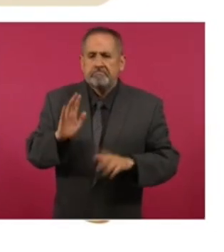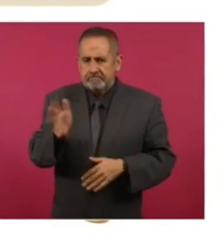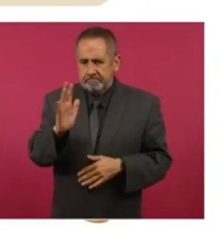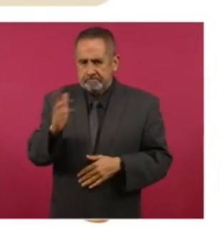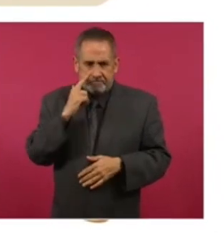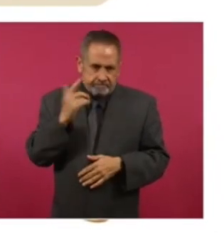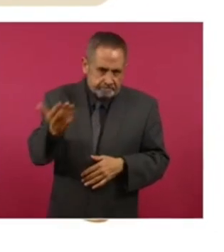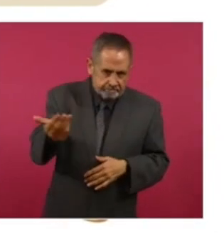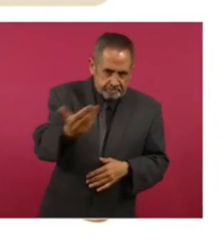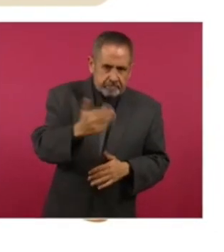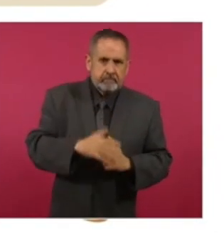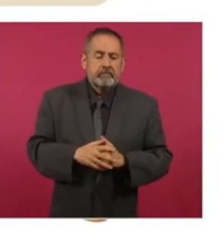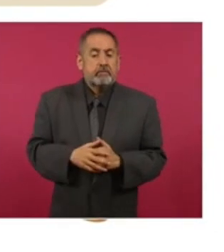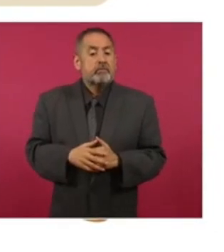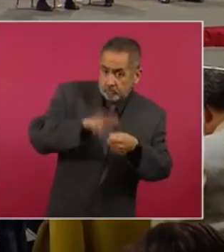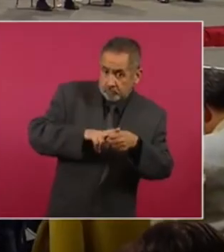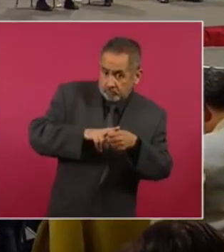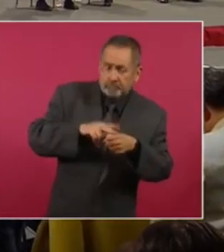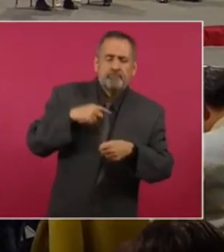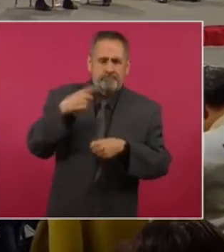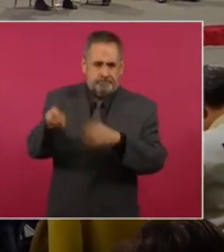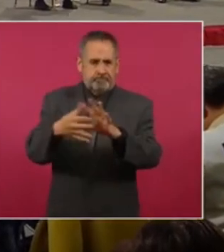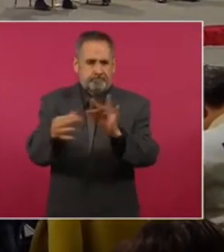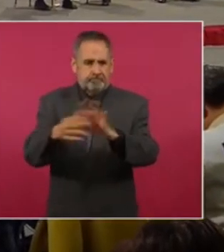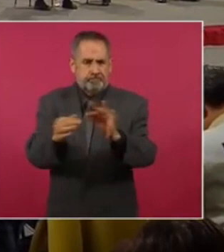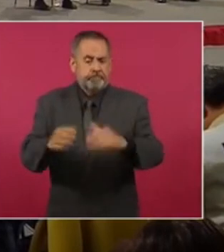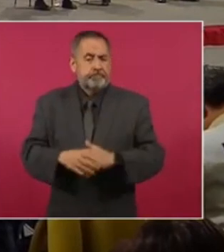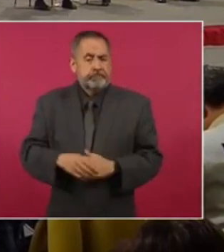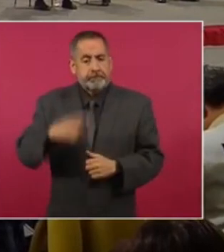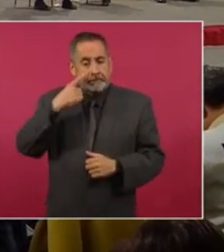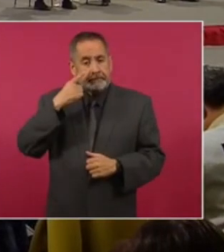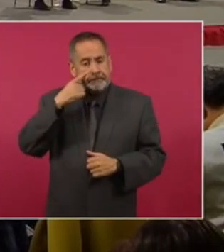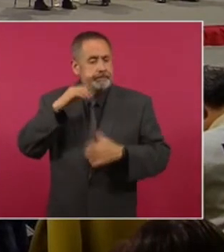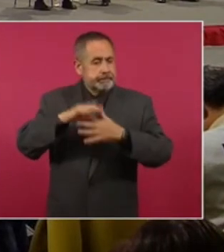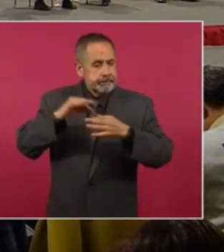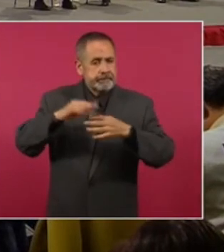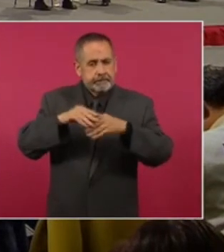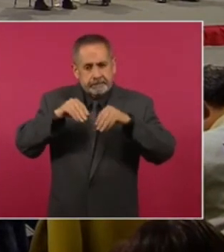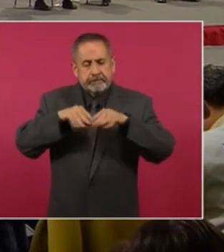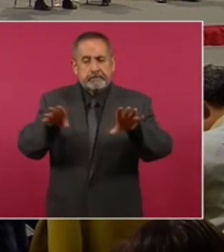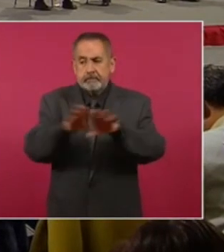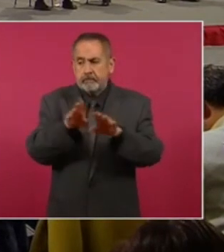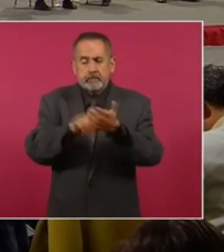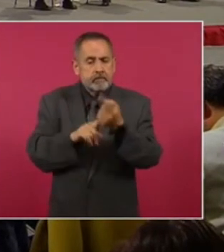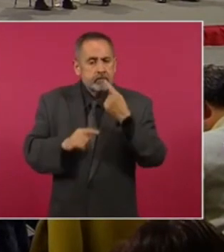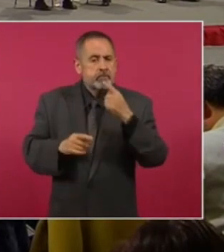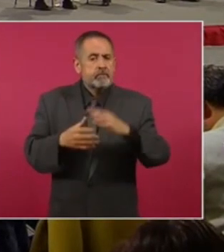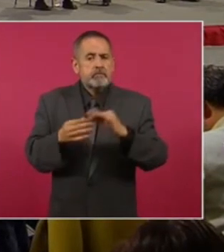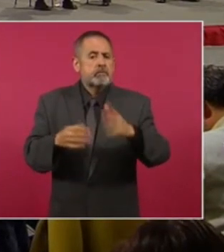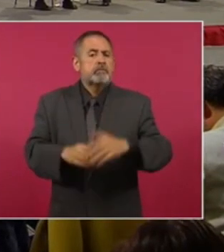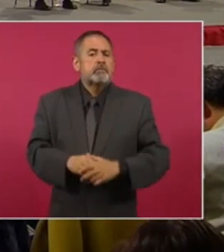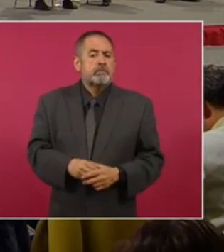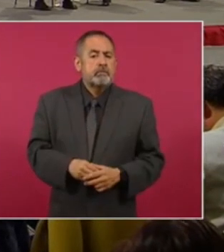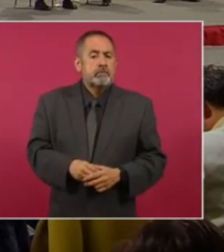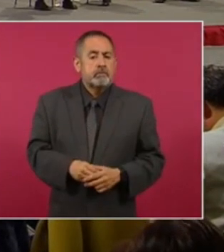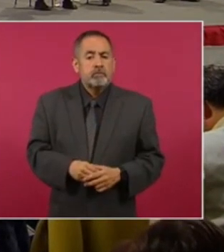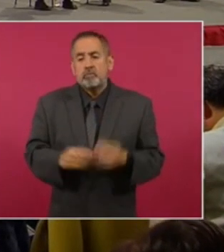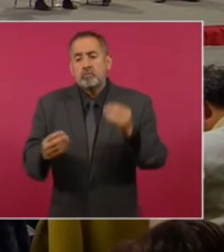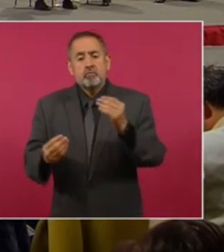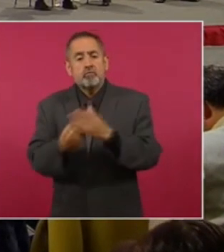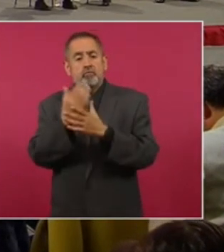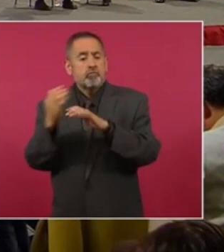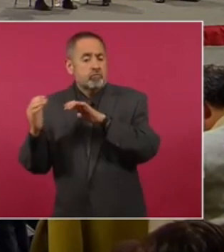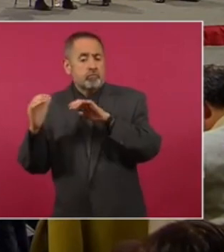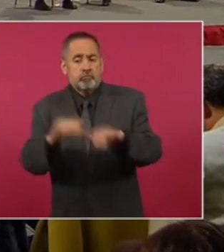pierde la jubilación en el IMSS. El funcionario cerró su participación dentro de la conferencia, refiriendo que la información